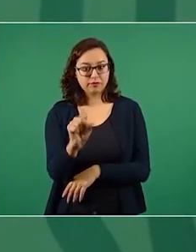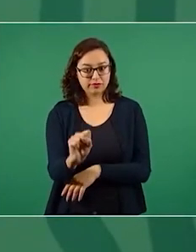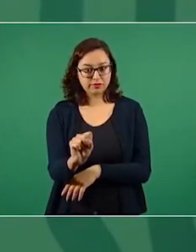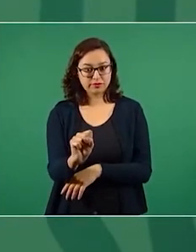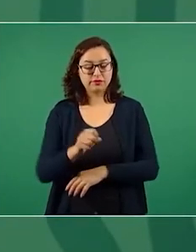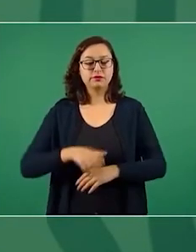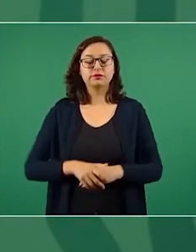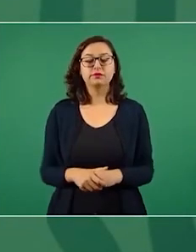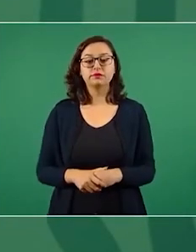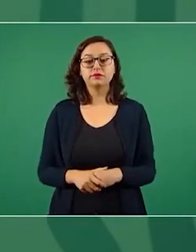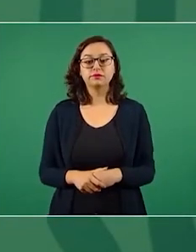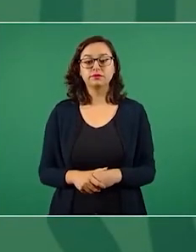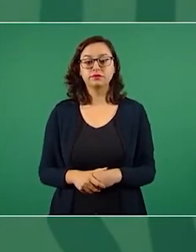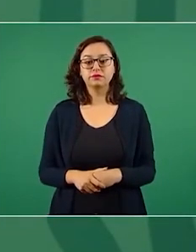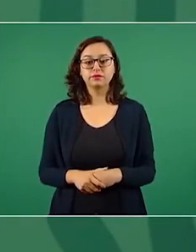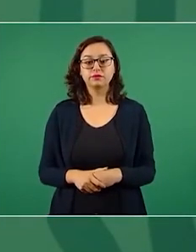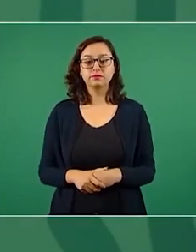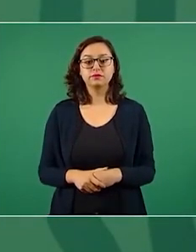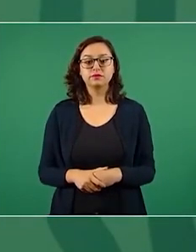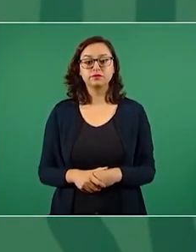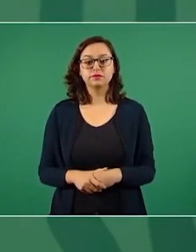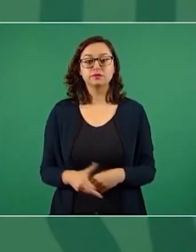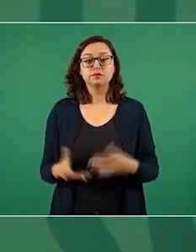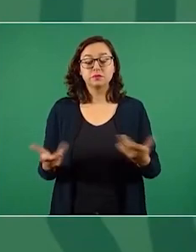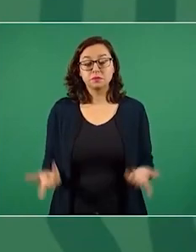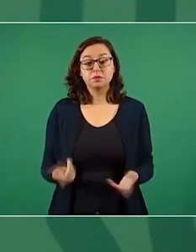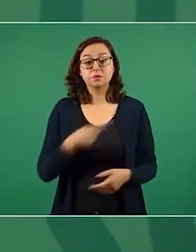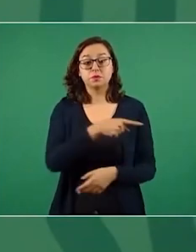desde distribuidores